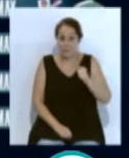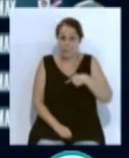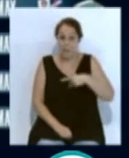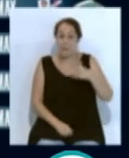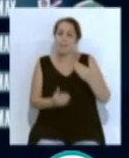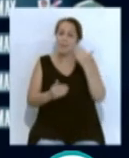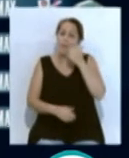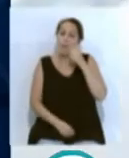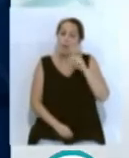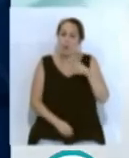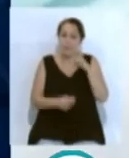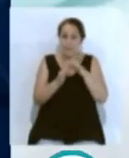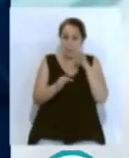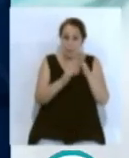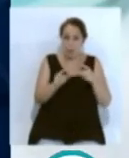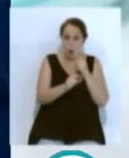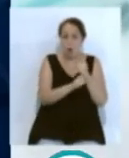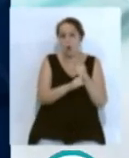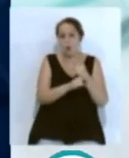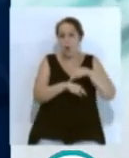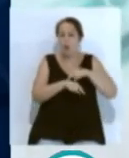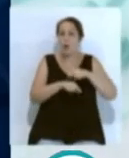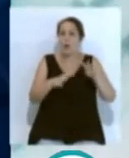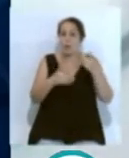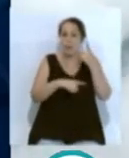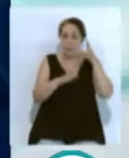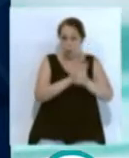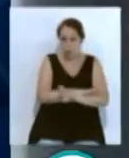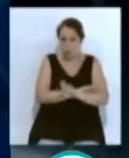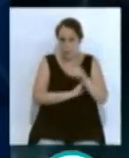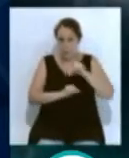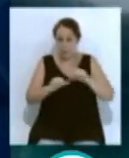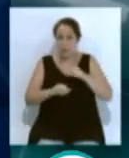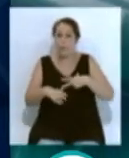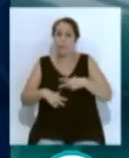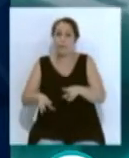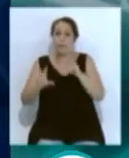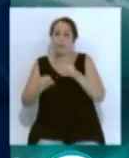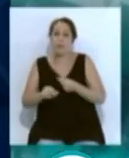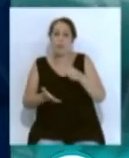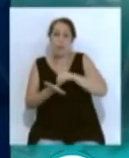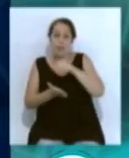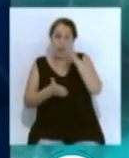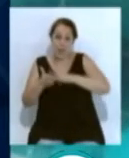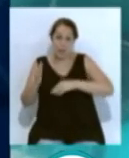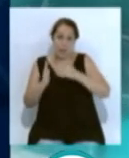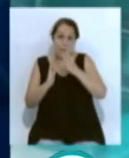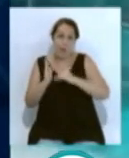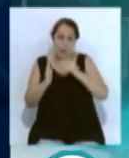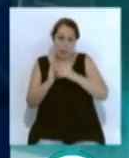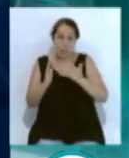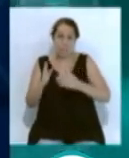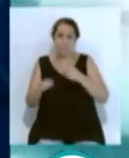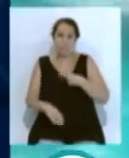12 de septiembre a partir de las 9 de la noche y finalizará la Liga en Ciudad de Valencia visitando a Unión